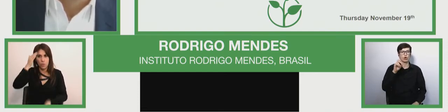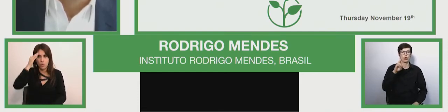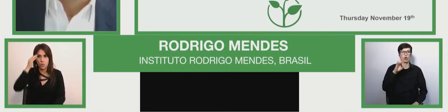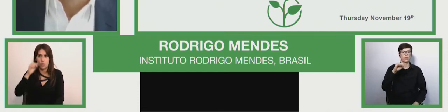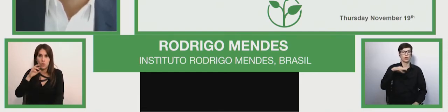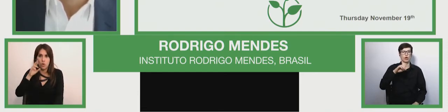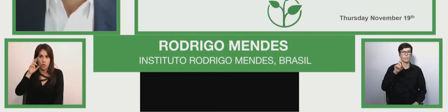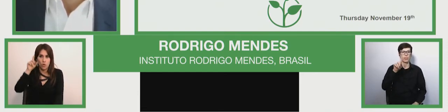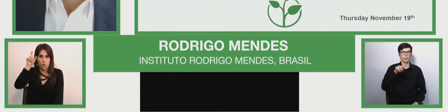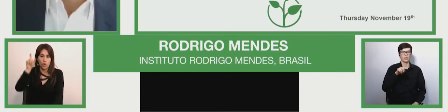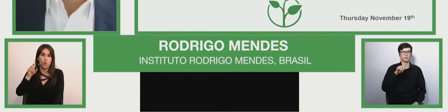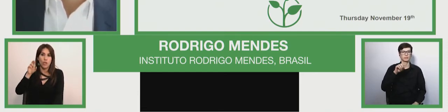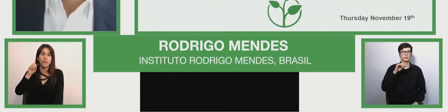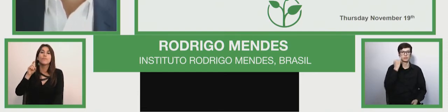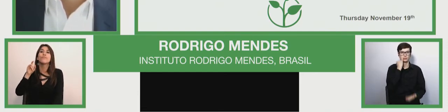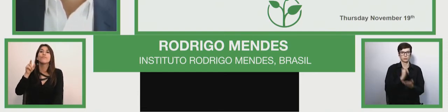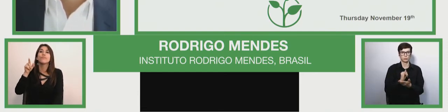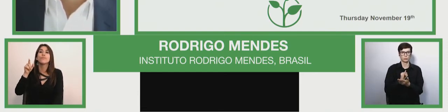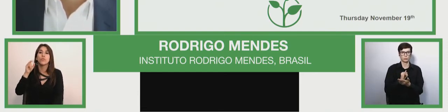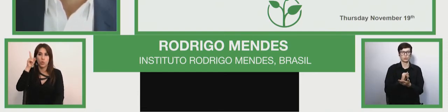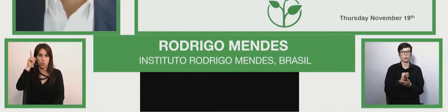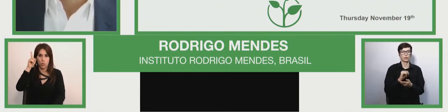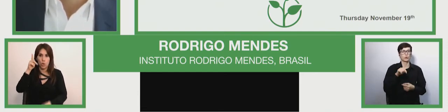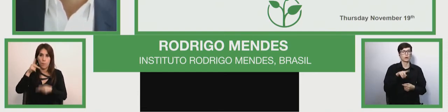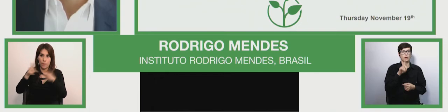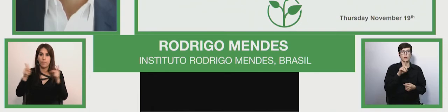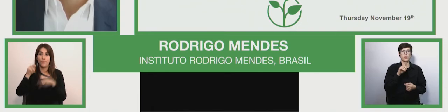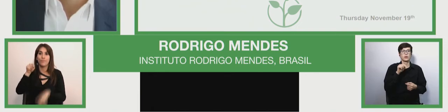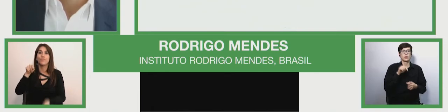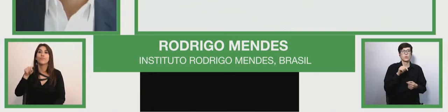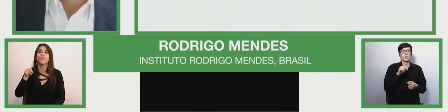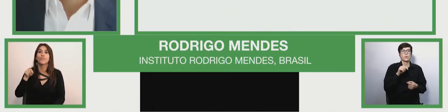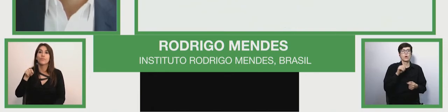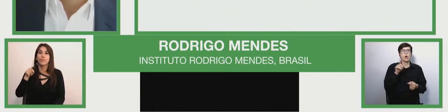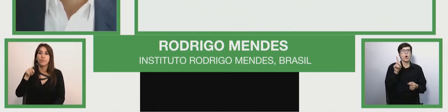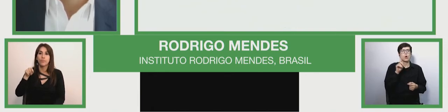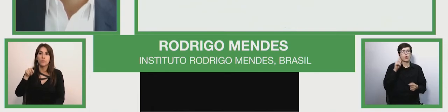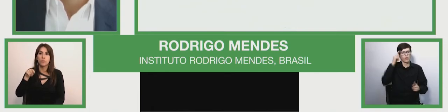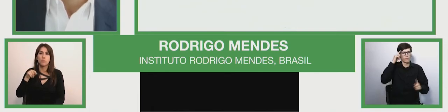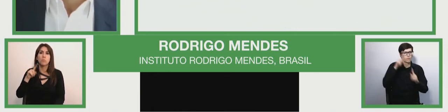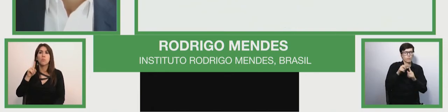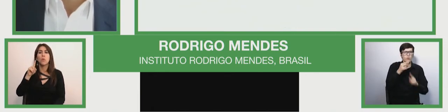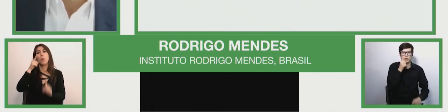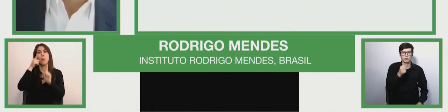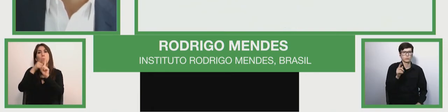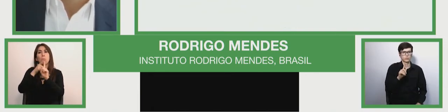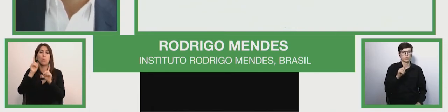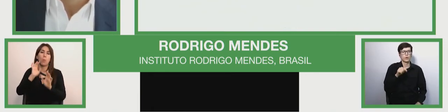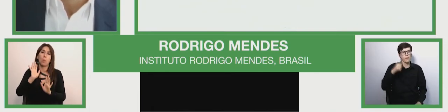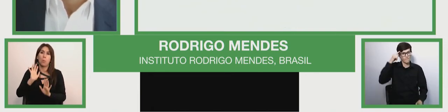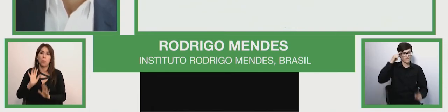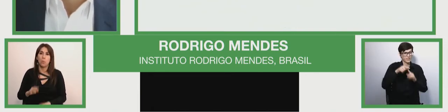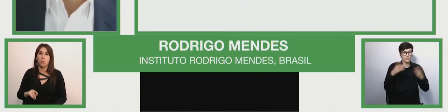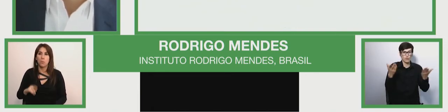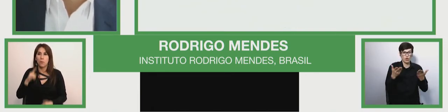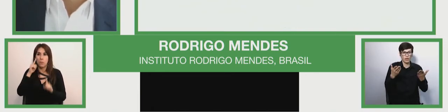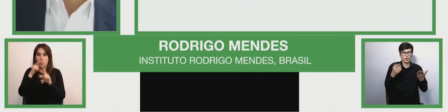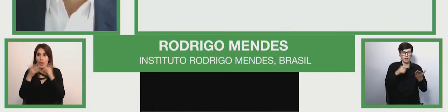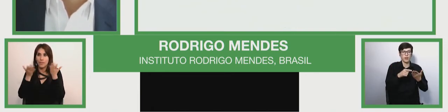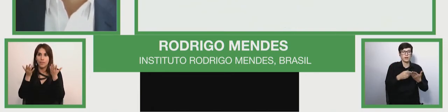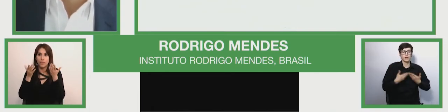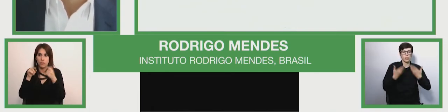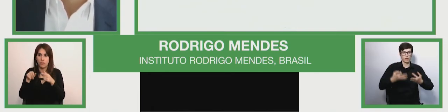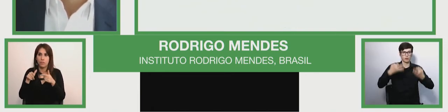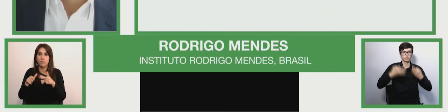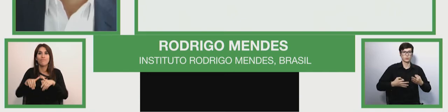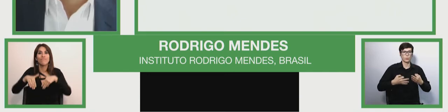es una organización sin profesional con la misión de garantizar que cada